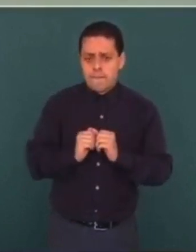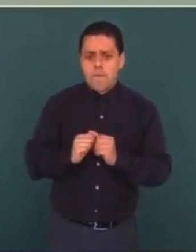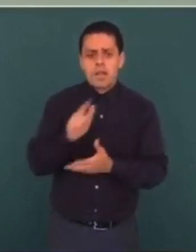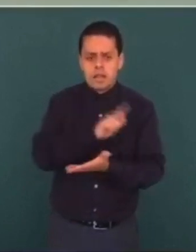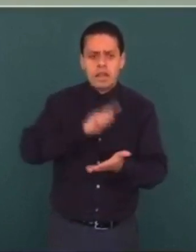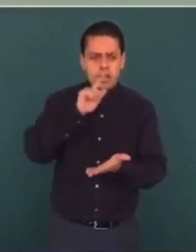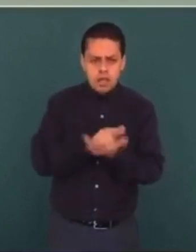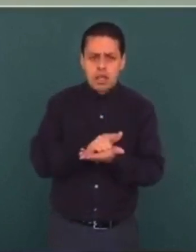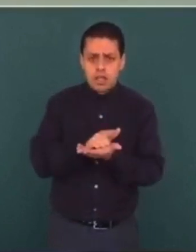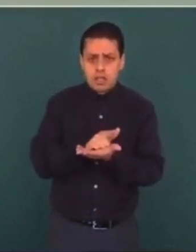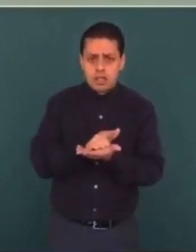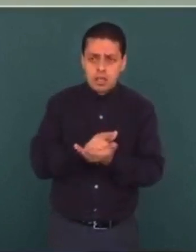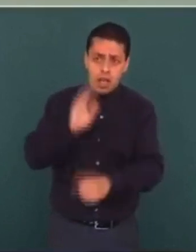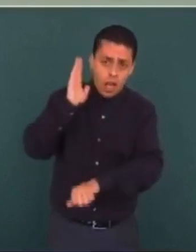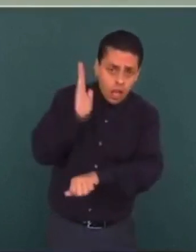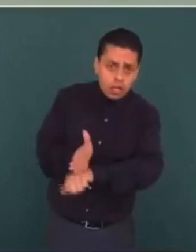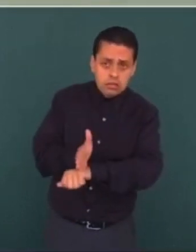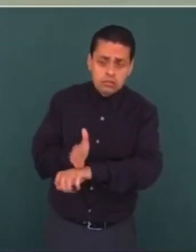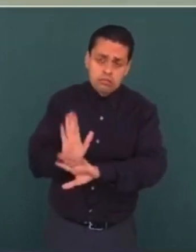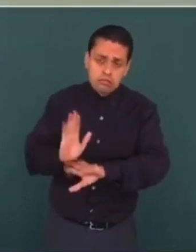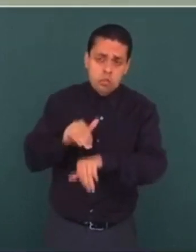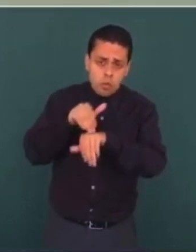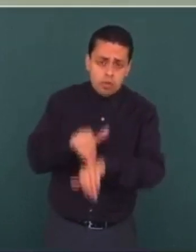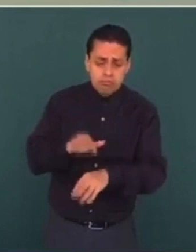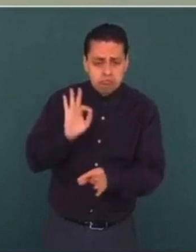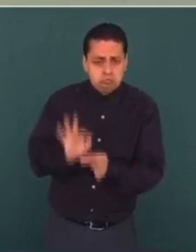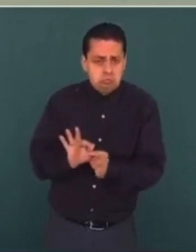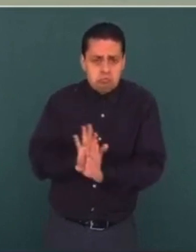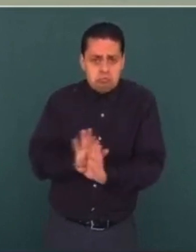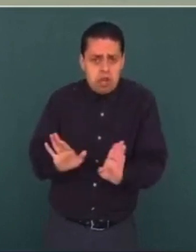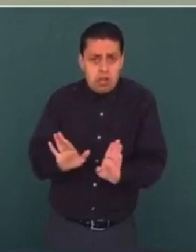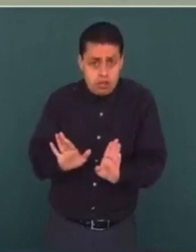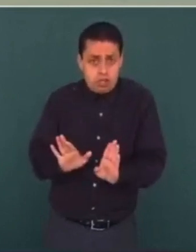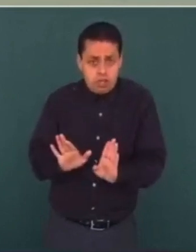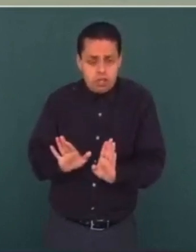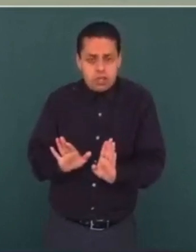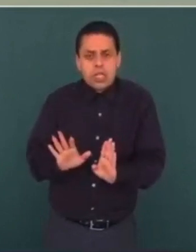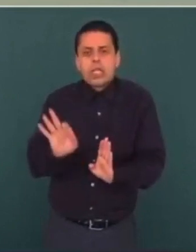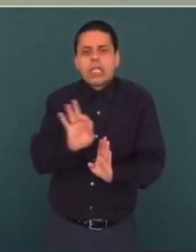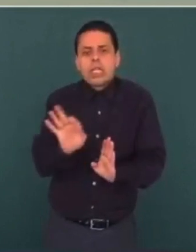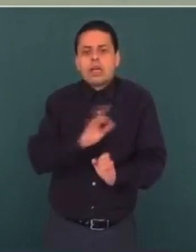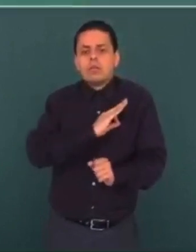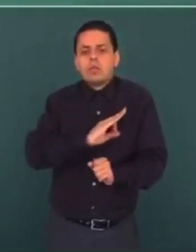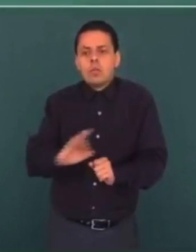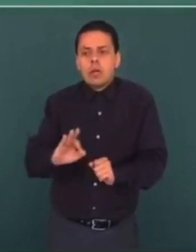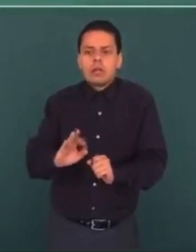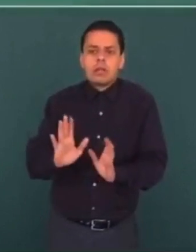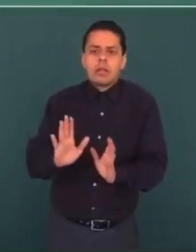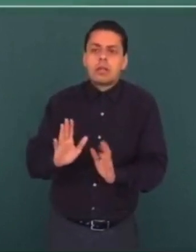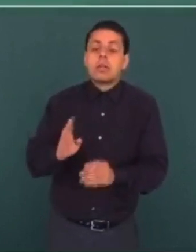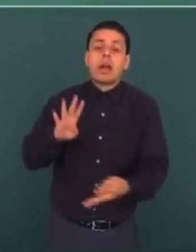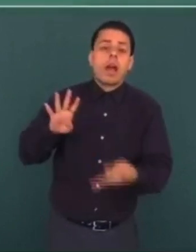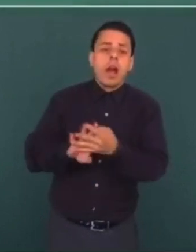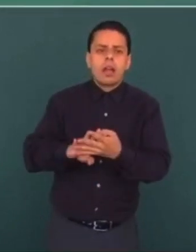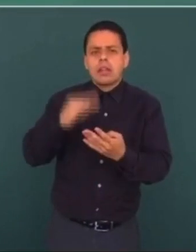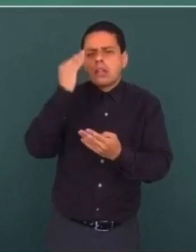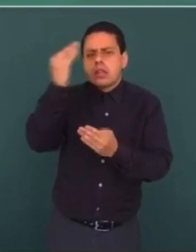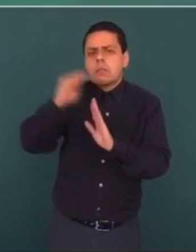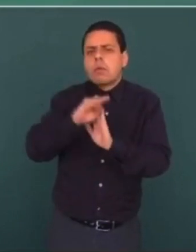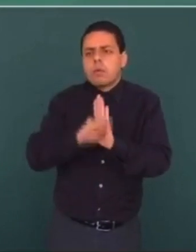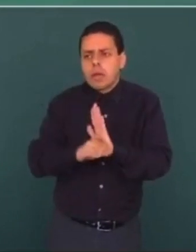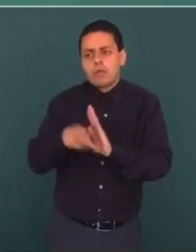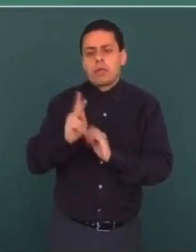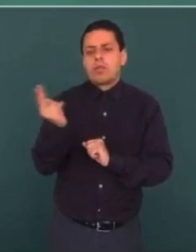determine para ver si es posible que se le reduzcan las penas, siempre y cuando se